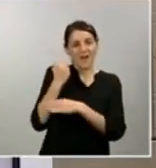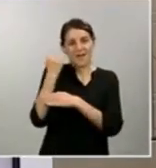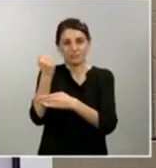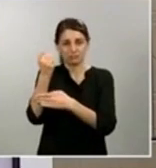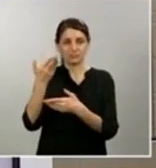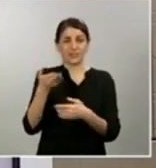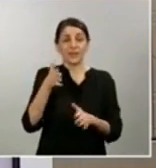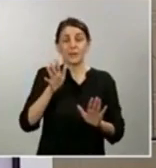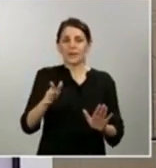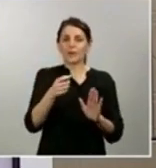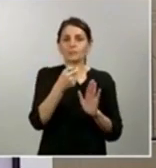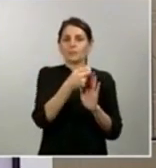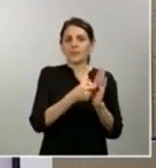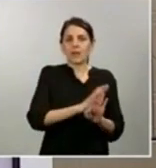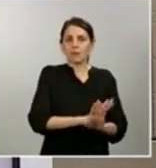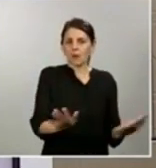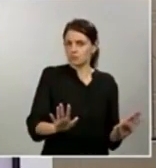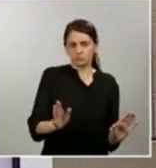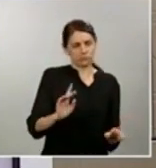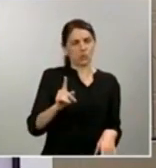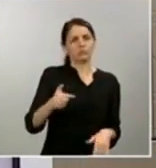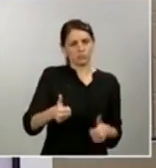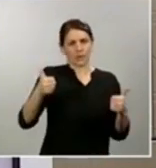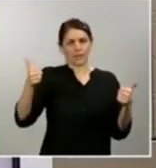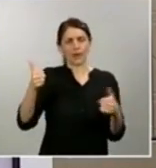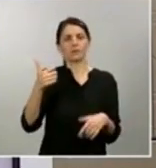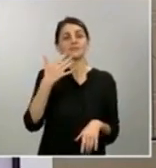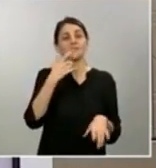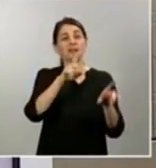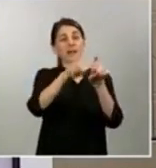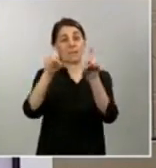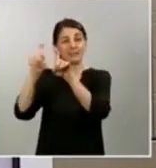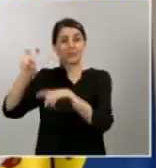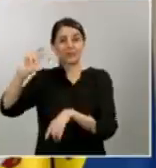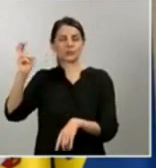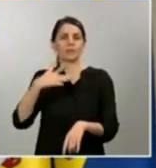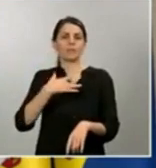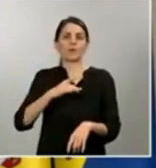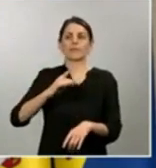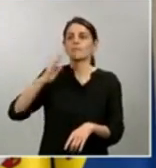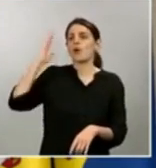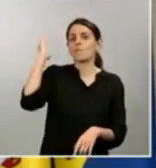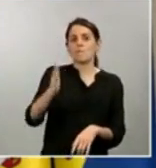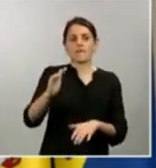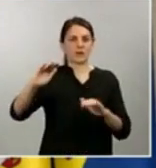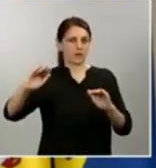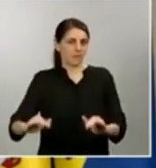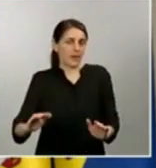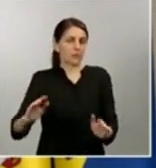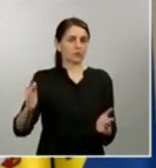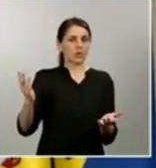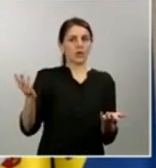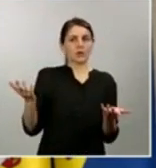empresas que, sin ser afectadas de forma intensa y poder optar a